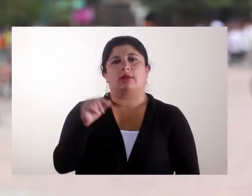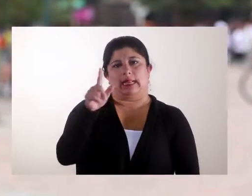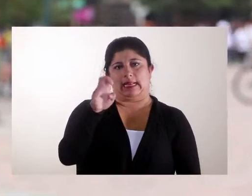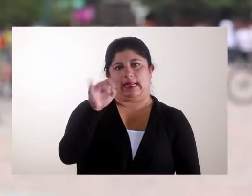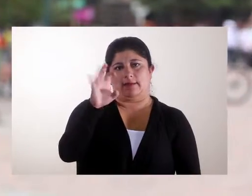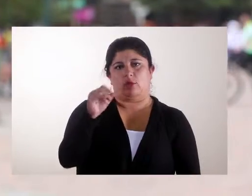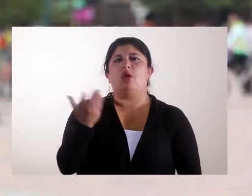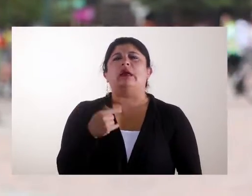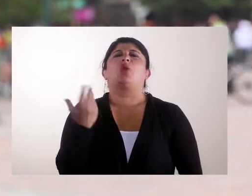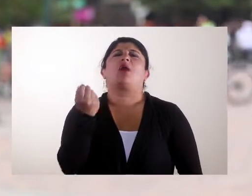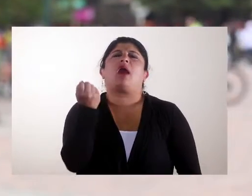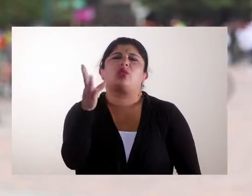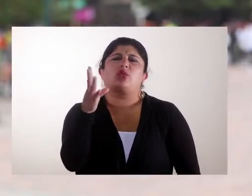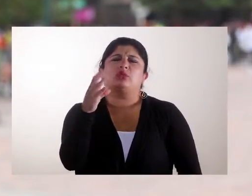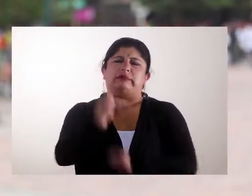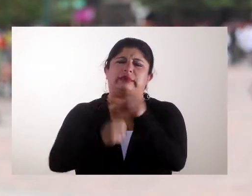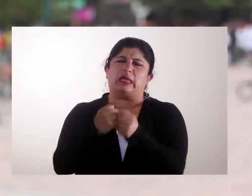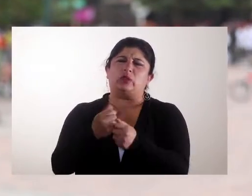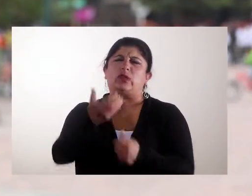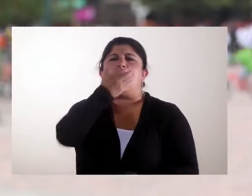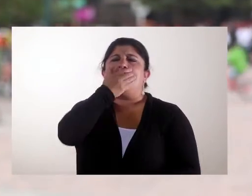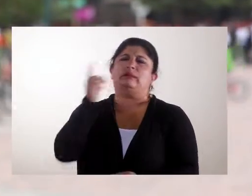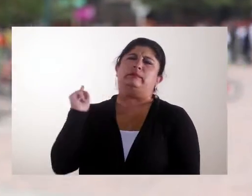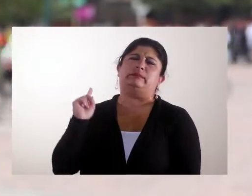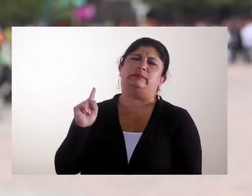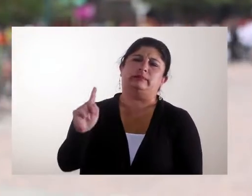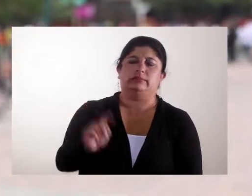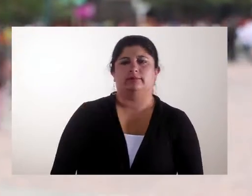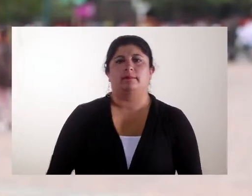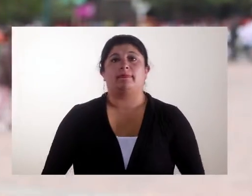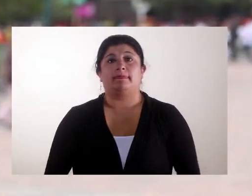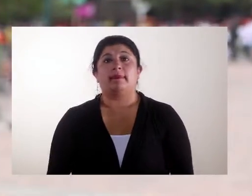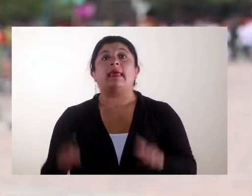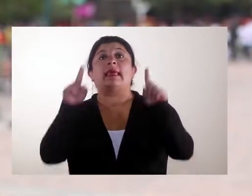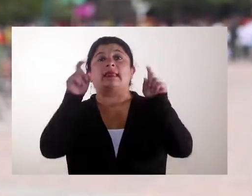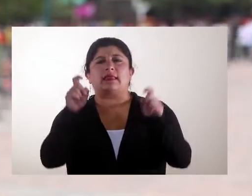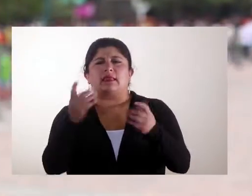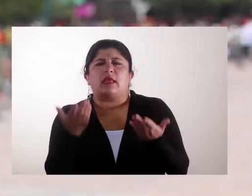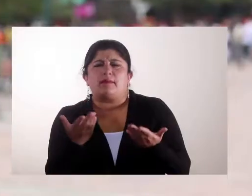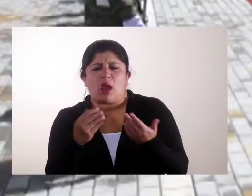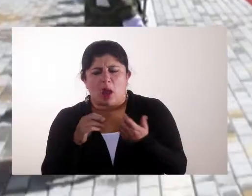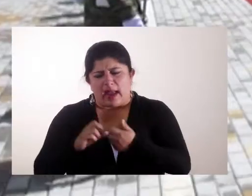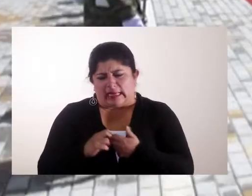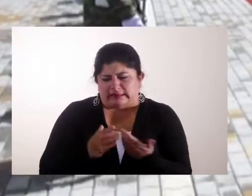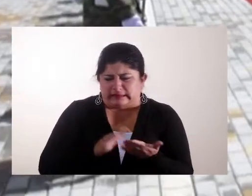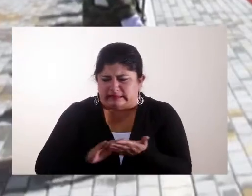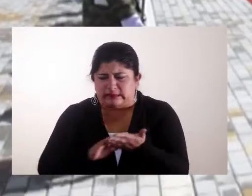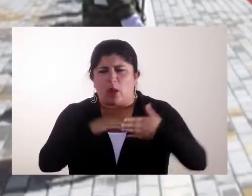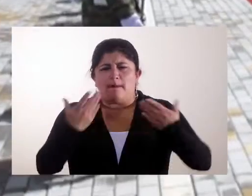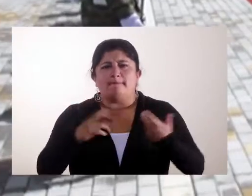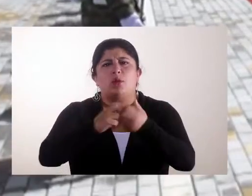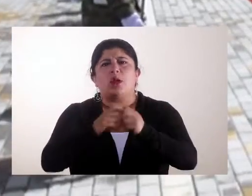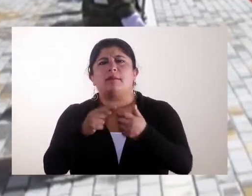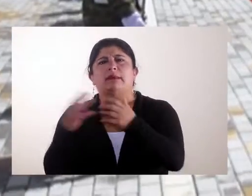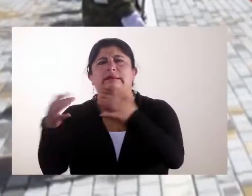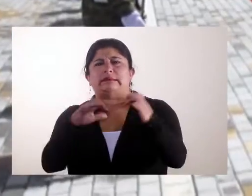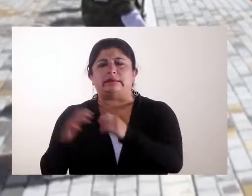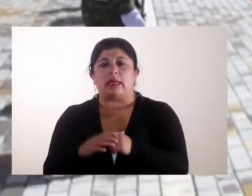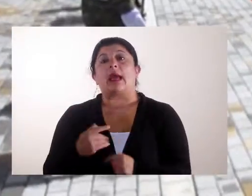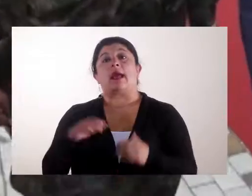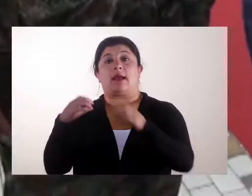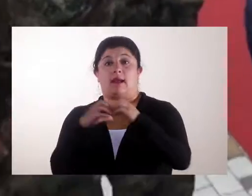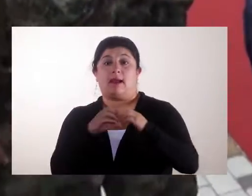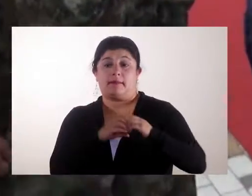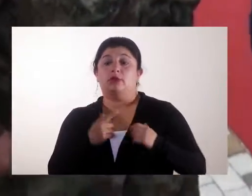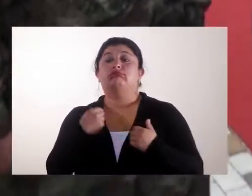país, Livio José Martínez, un hombre de este sur que estuvo 14 años privado de su libertad. En el marco de reparación de víctimas del